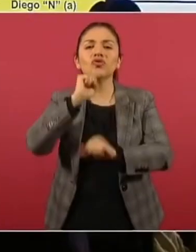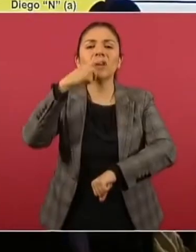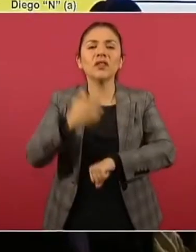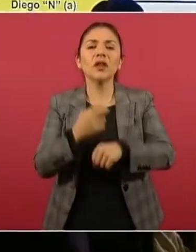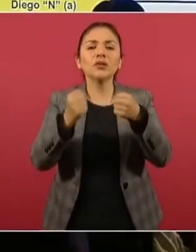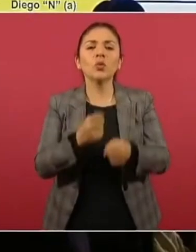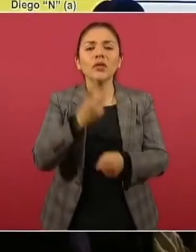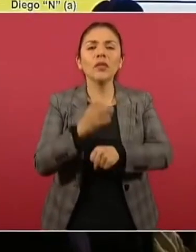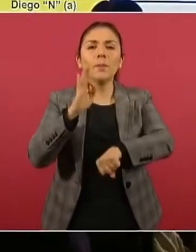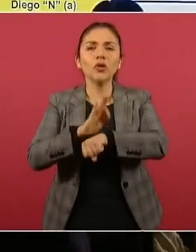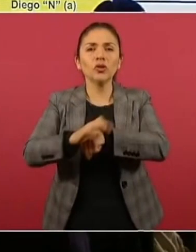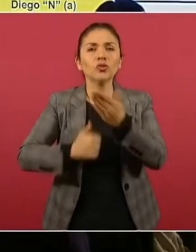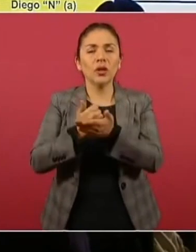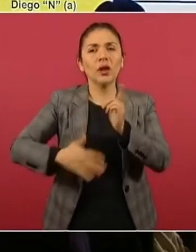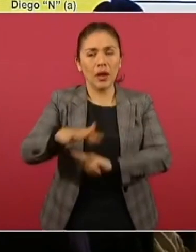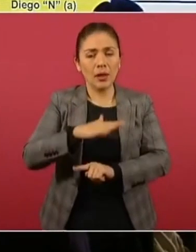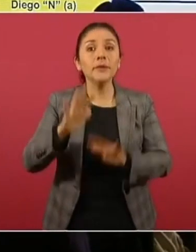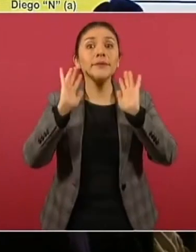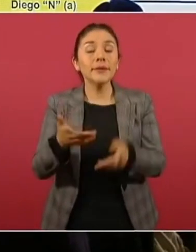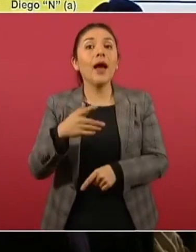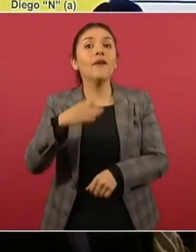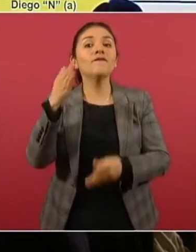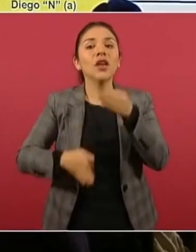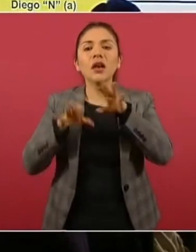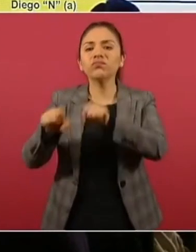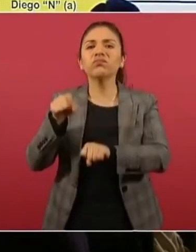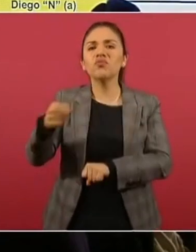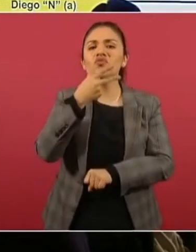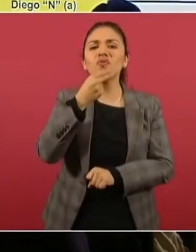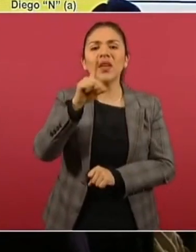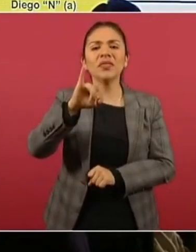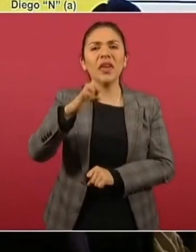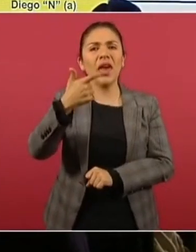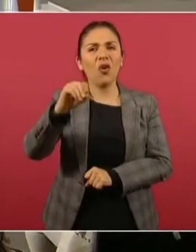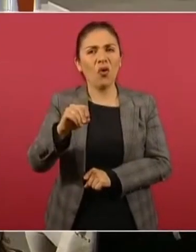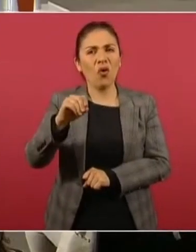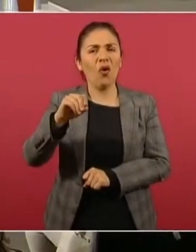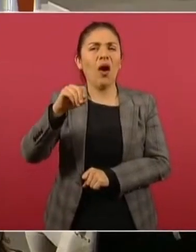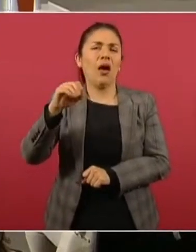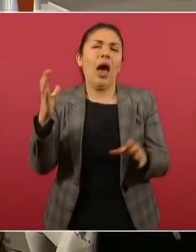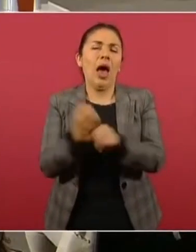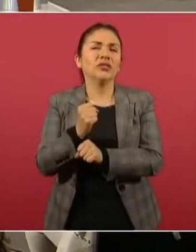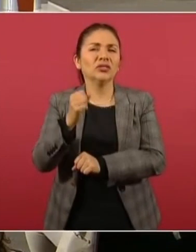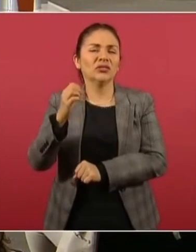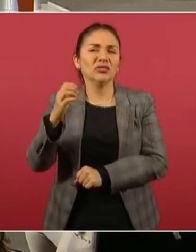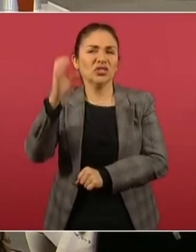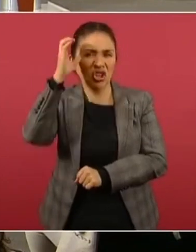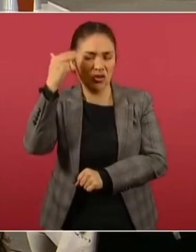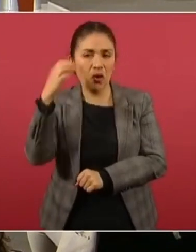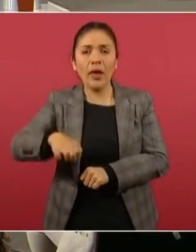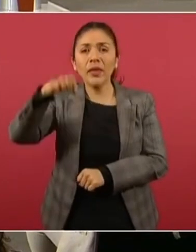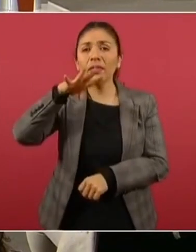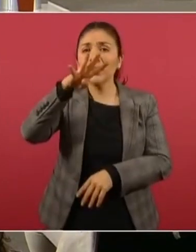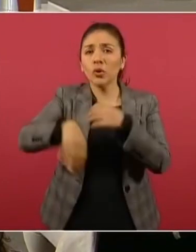y Protección Ciudadana. Se logró la detención de Diego N., alias El Chino, de 19 años de edad, tras